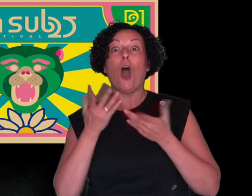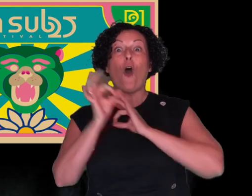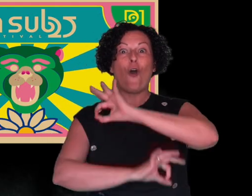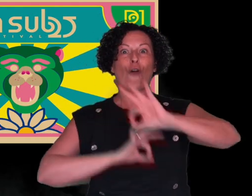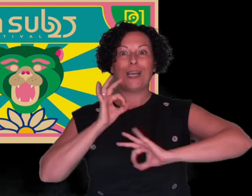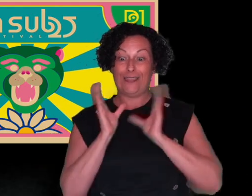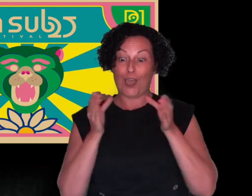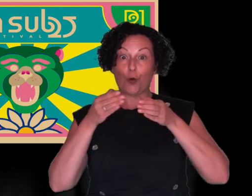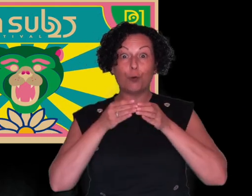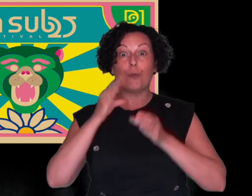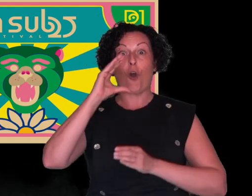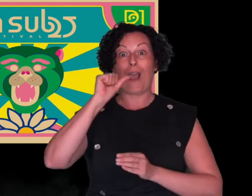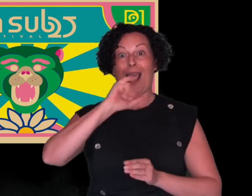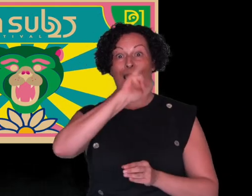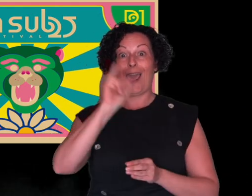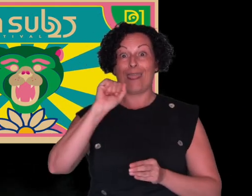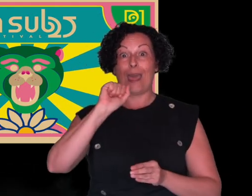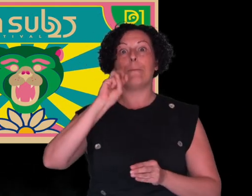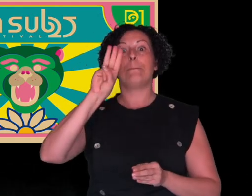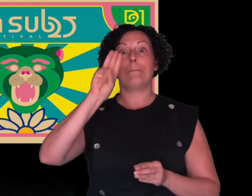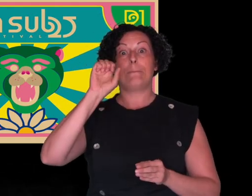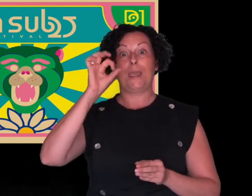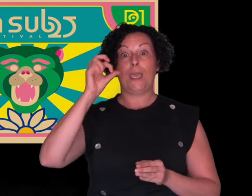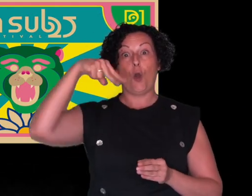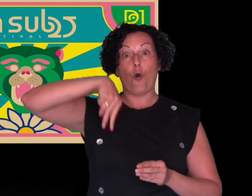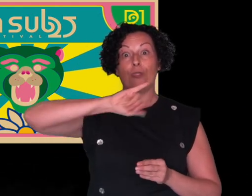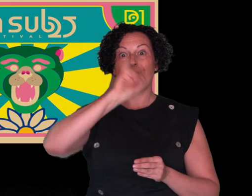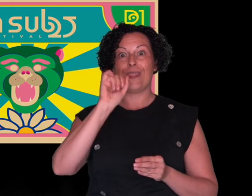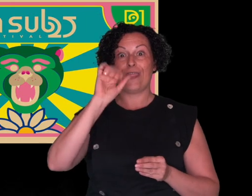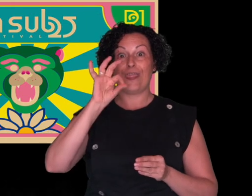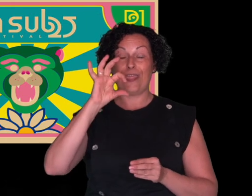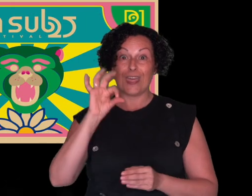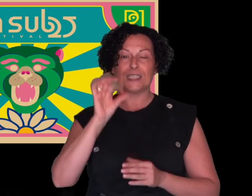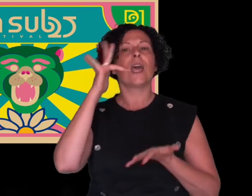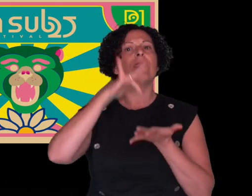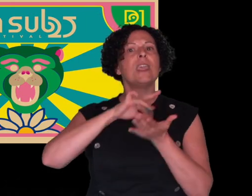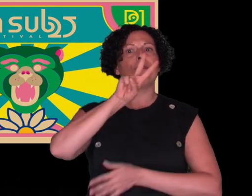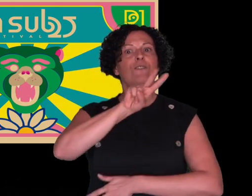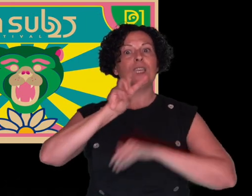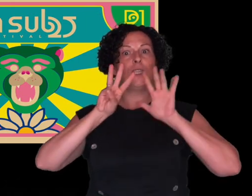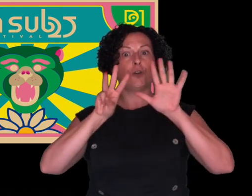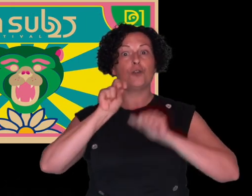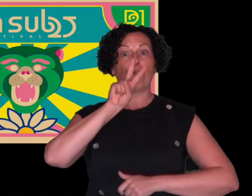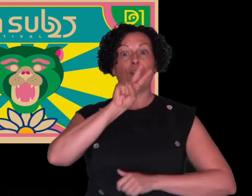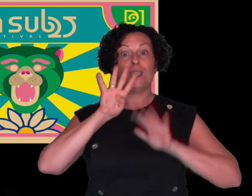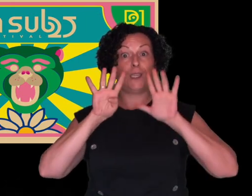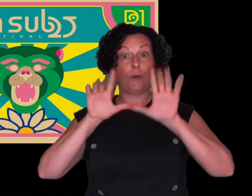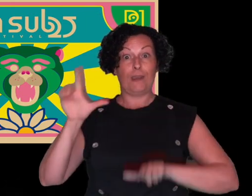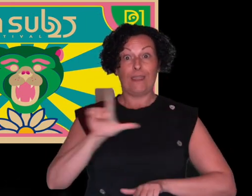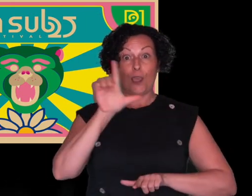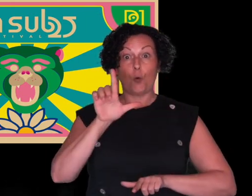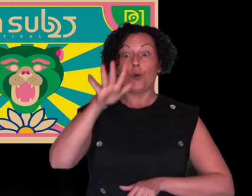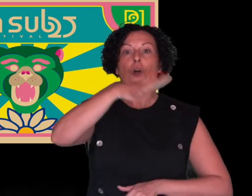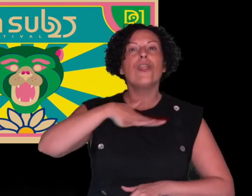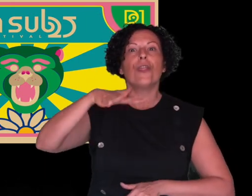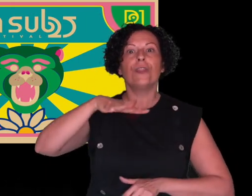de la mano del equipo de cazapeonzas que tendrá lugar los días 28 y 29